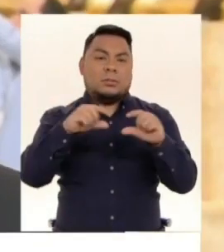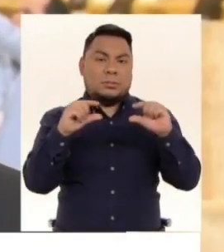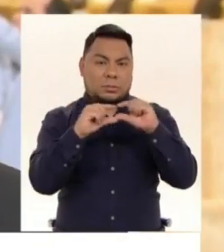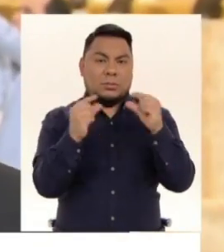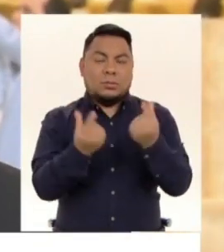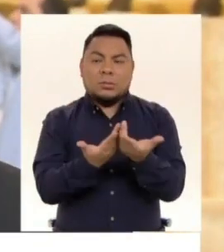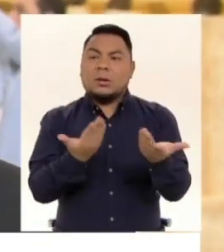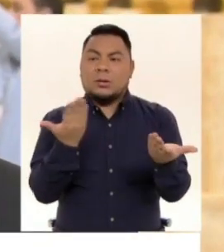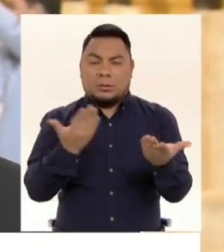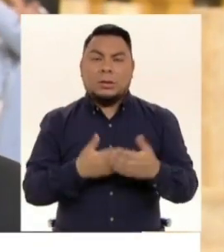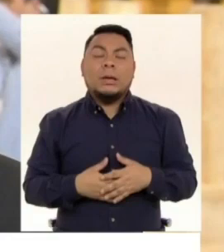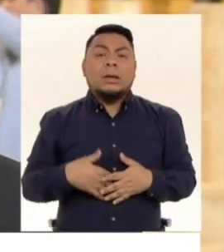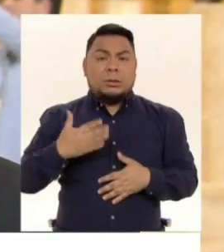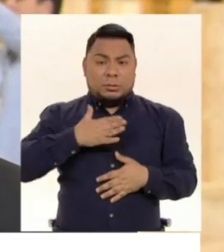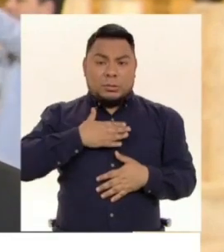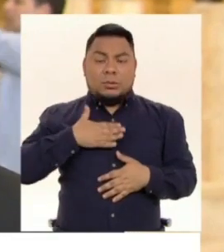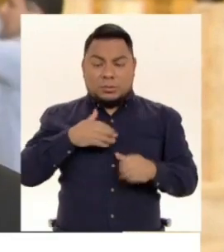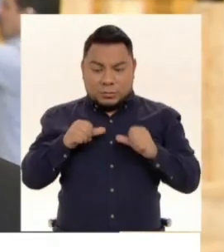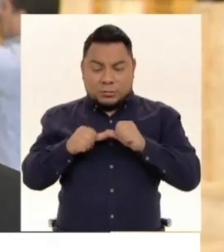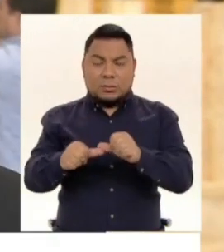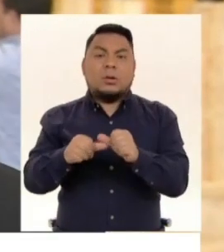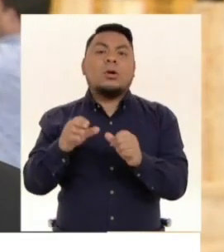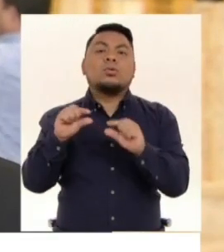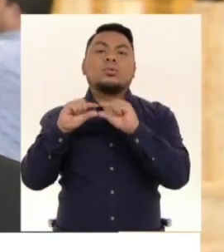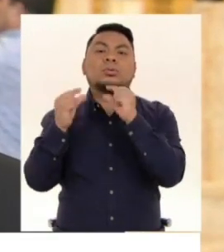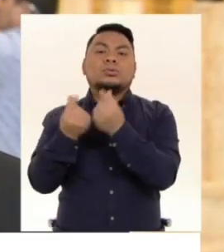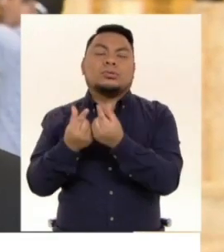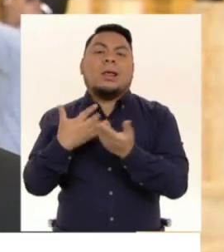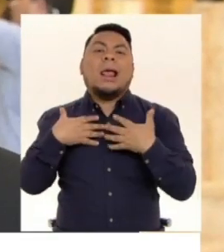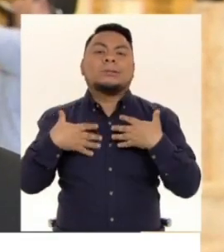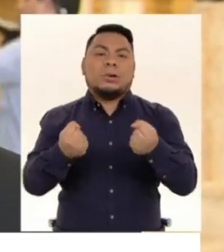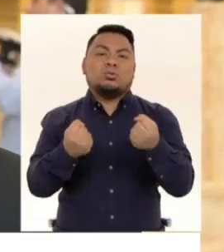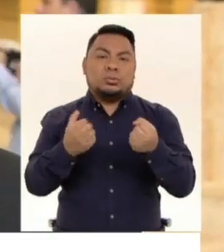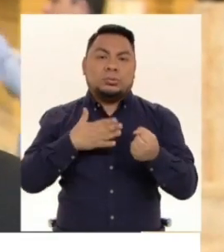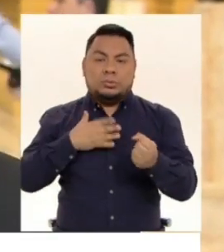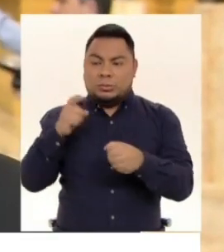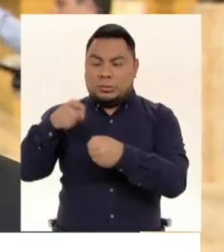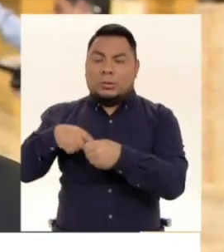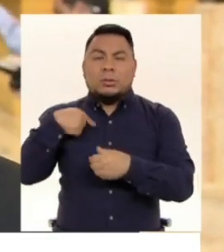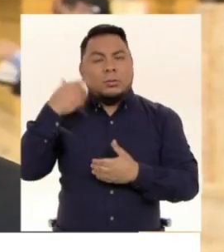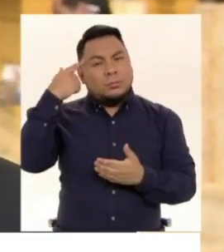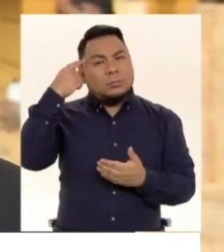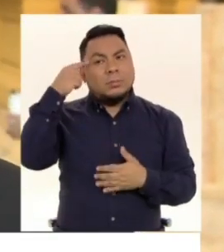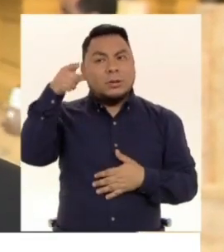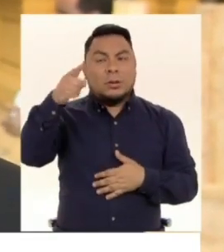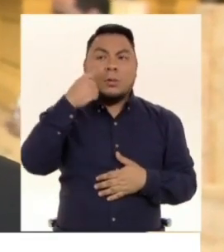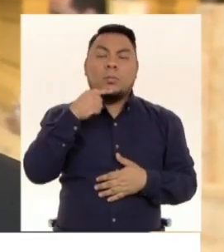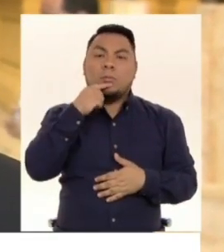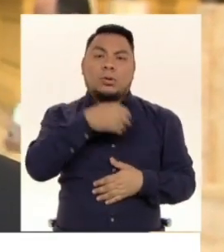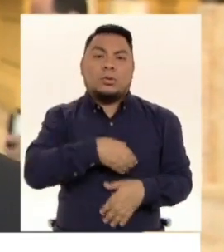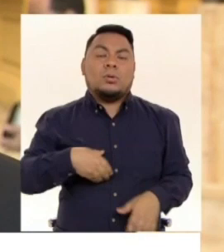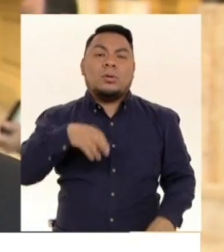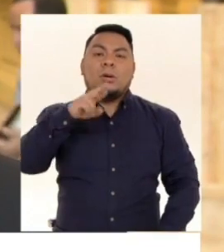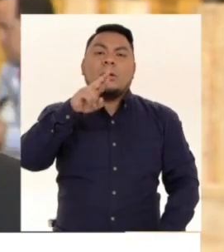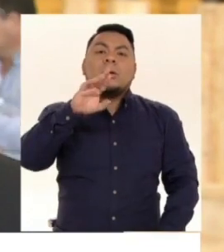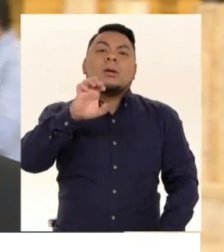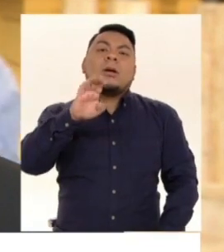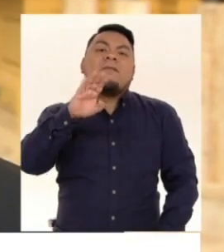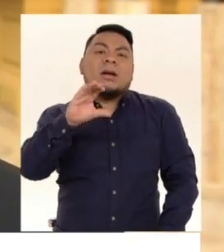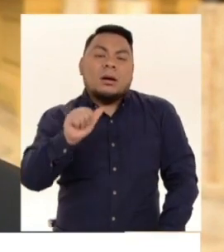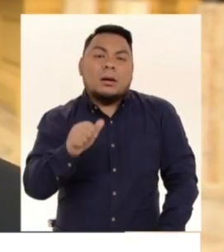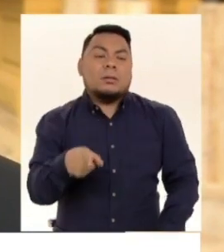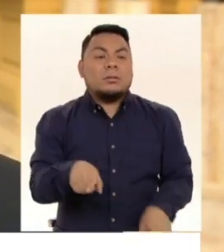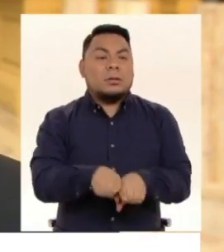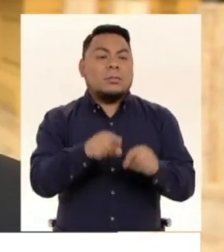Mantenemos la presidencia de la comisión de salud, por ejemplo, donde vamos a proponer a la congresista Rebeca Cruz y también la